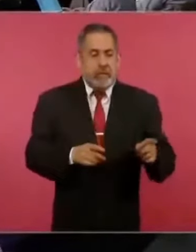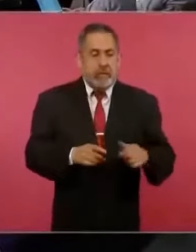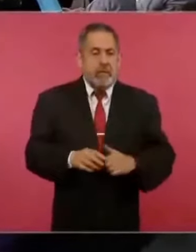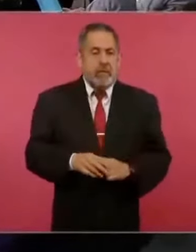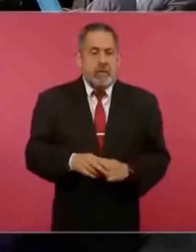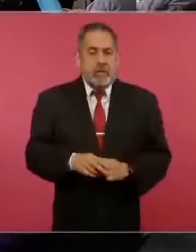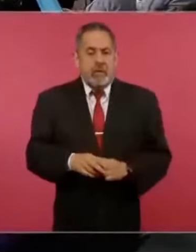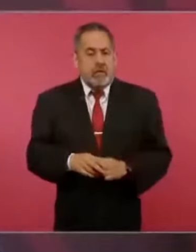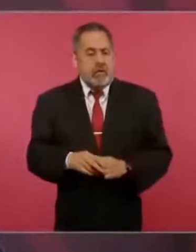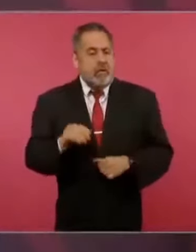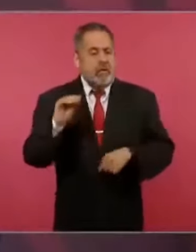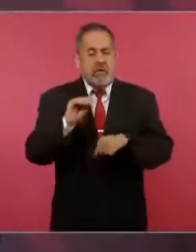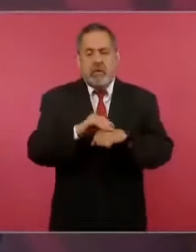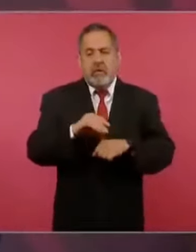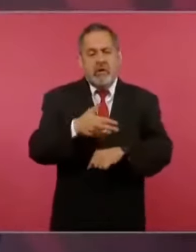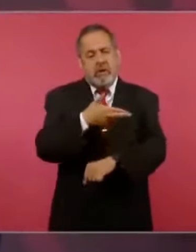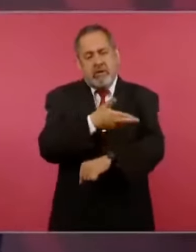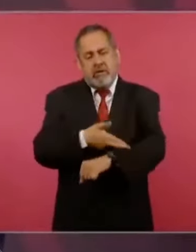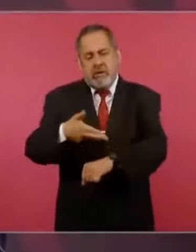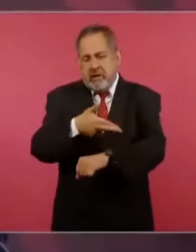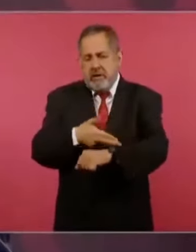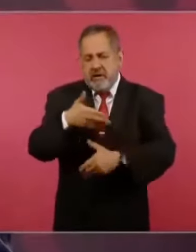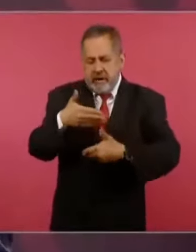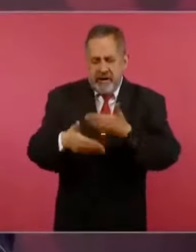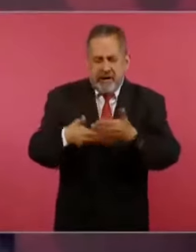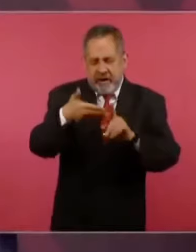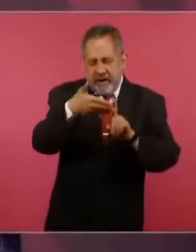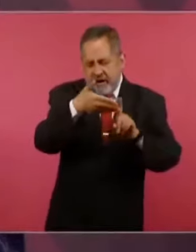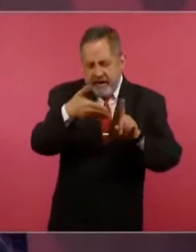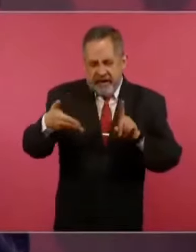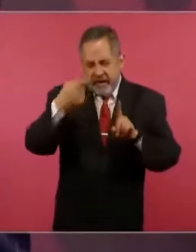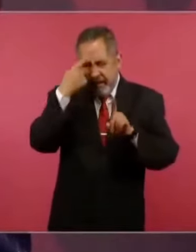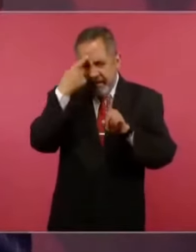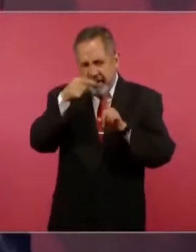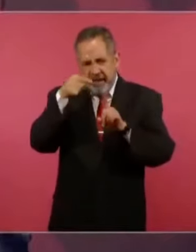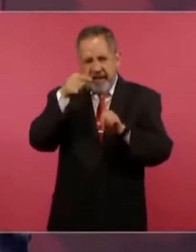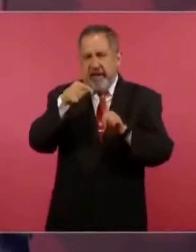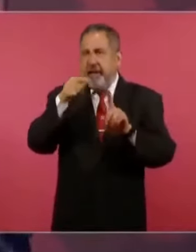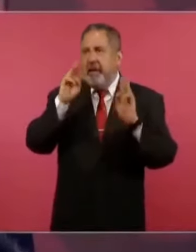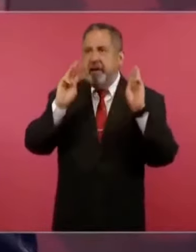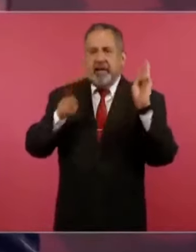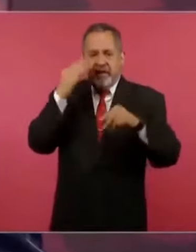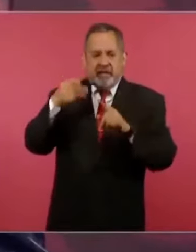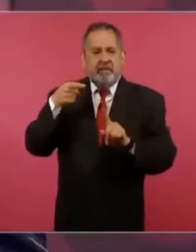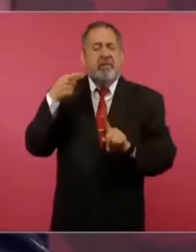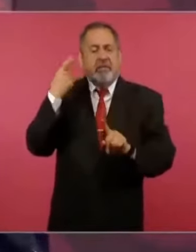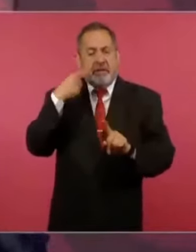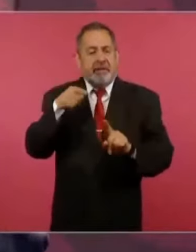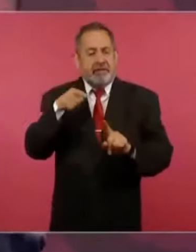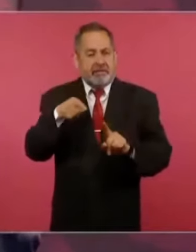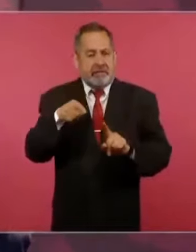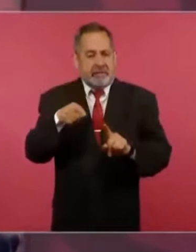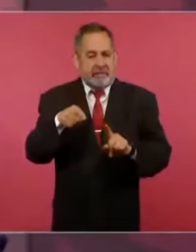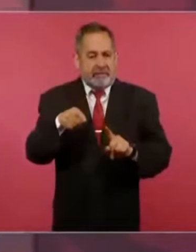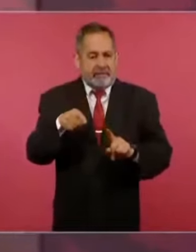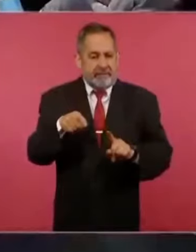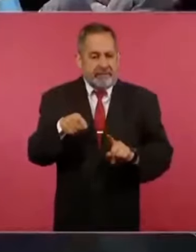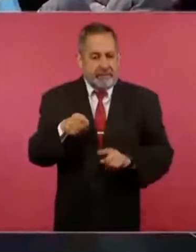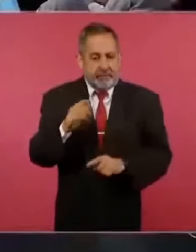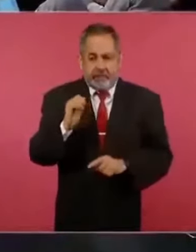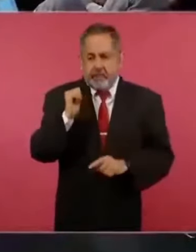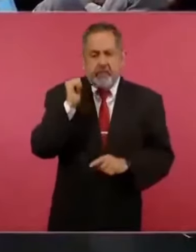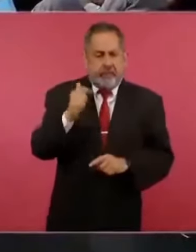establezca un procedimiento que aplique mundialmente para que cualquier